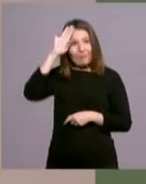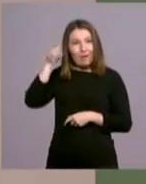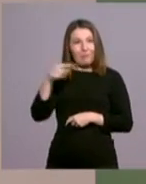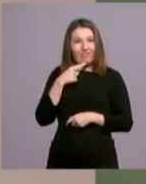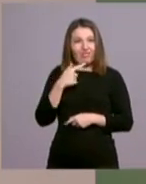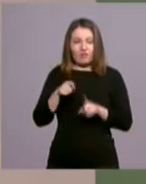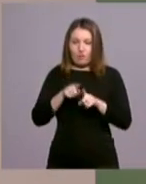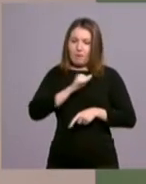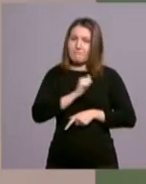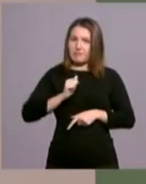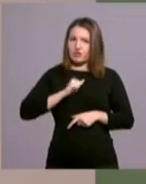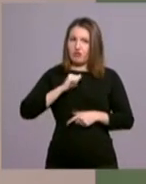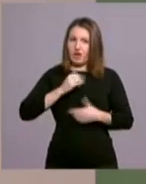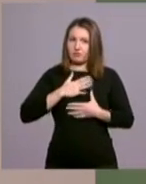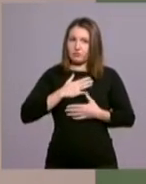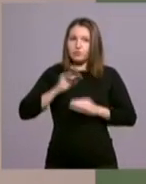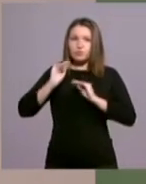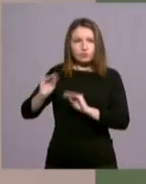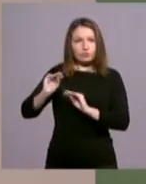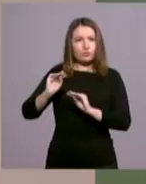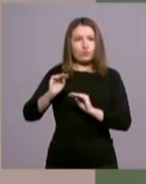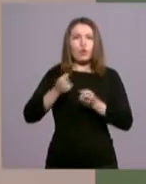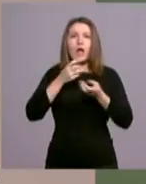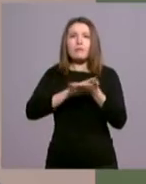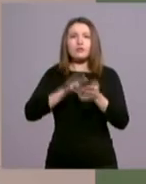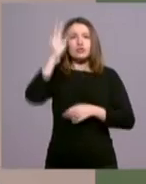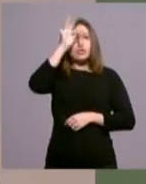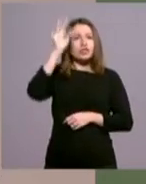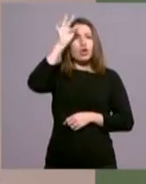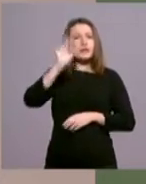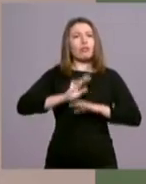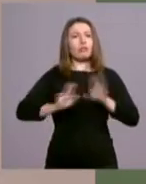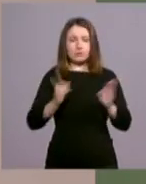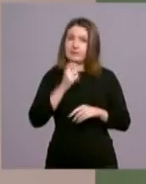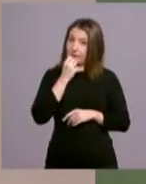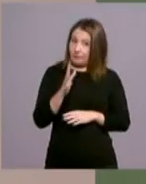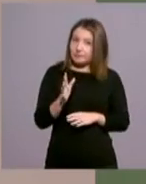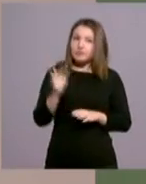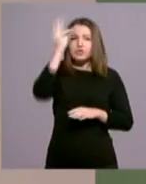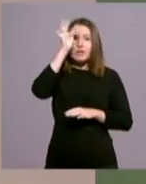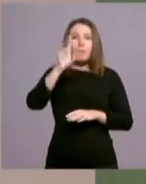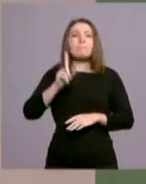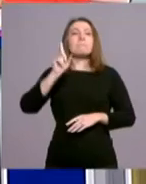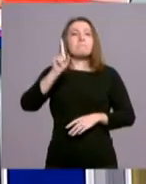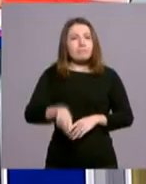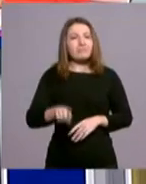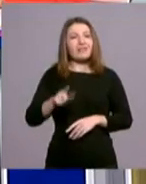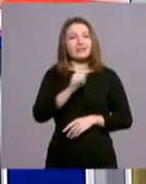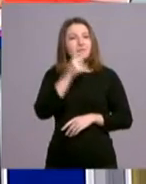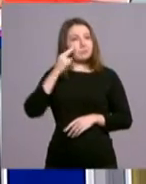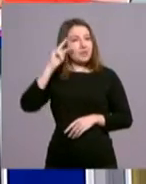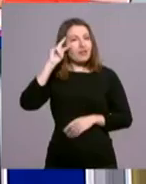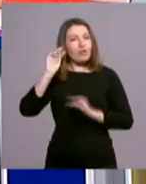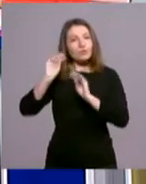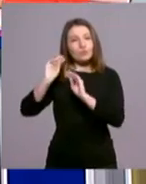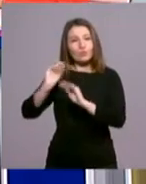personalmente, no habla solamente desde la doctrina, que está bien hacerlo, sino también que habla desde experiencias vitales. Lo que él ha